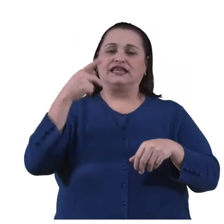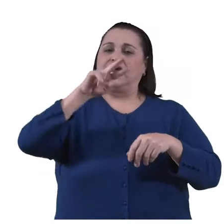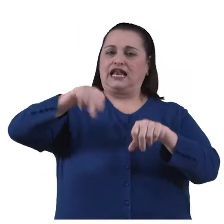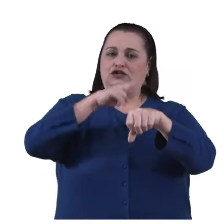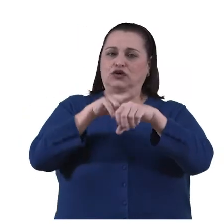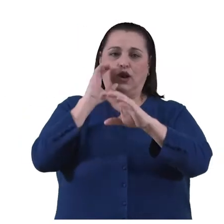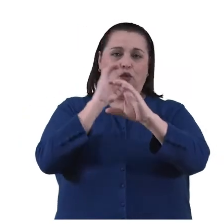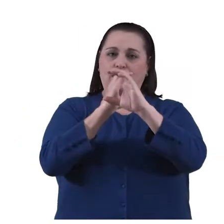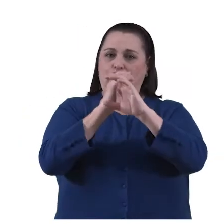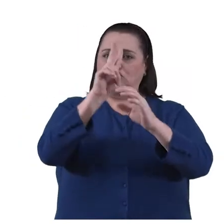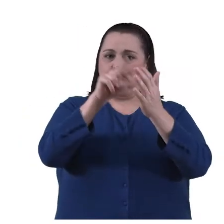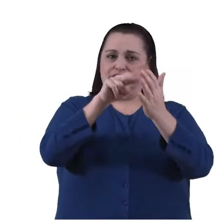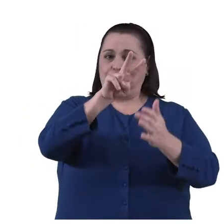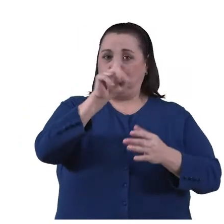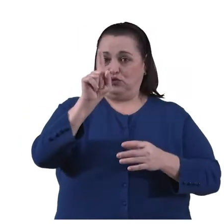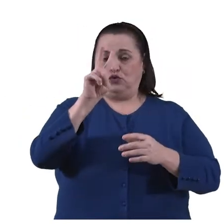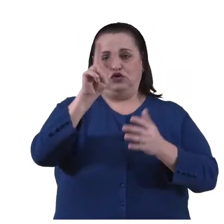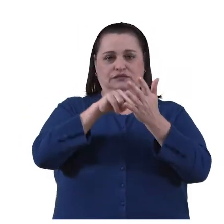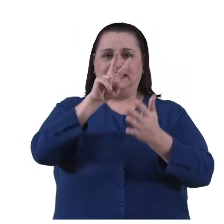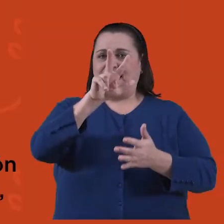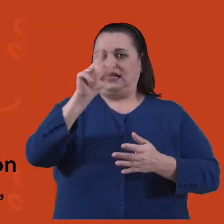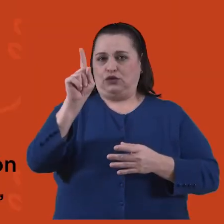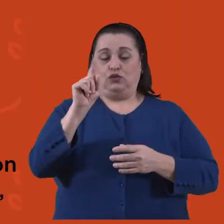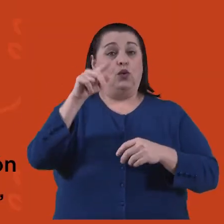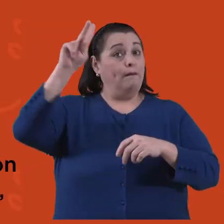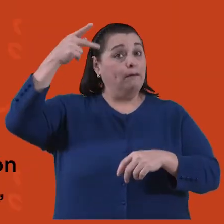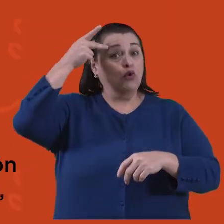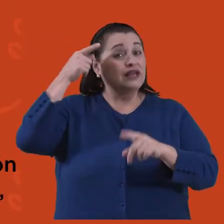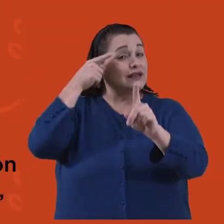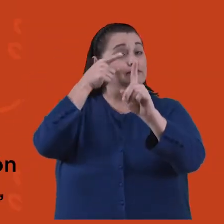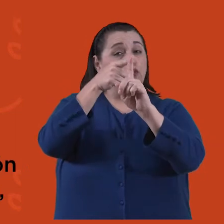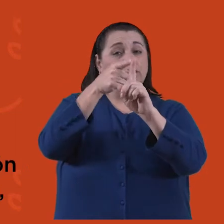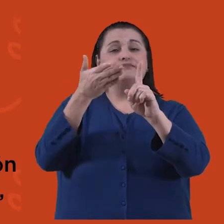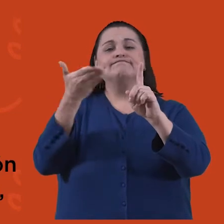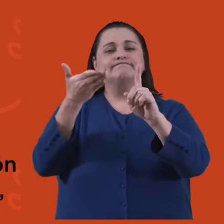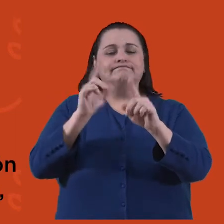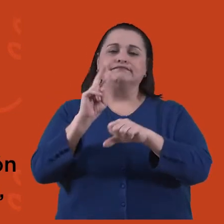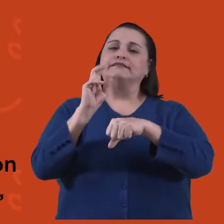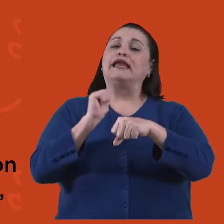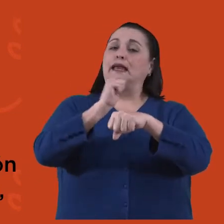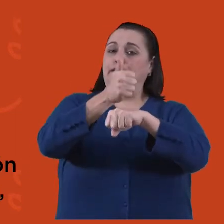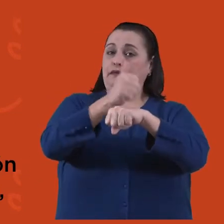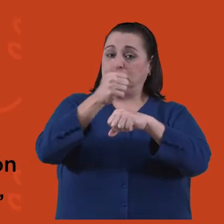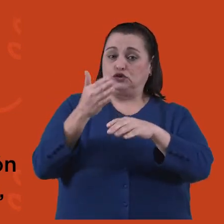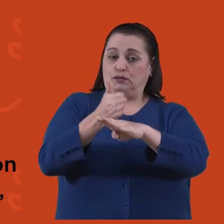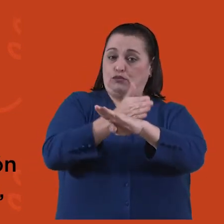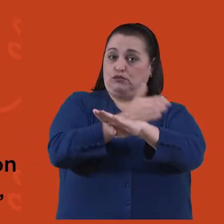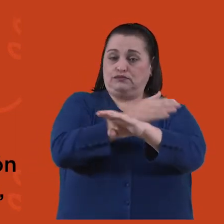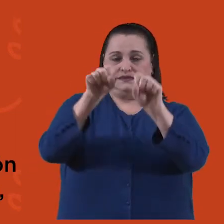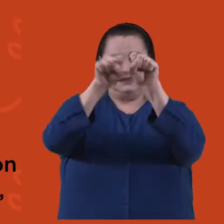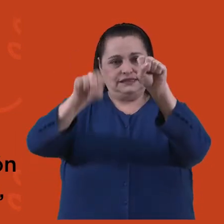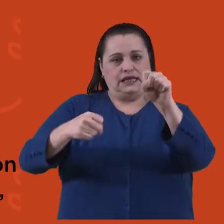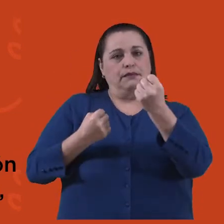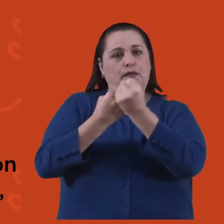Cuidados 2021-2031. Esta política tiene como objetivo la implementación progresiva de